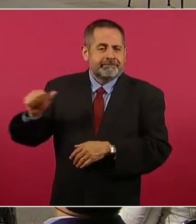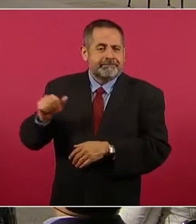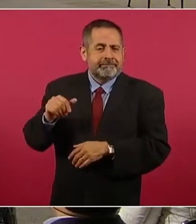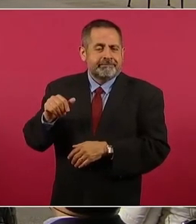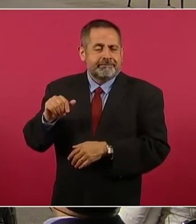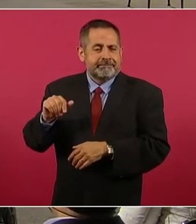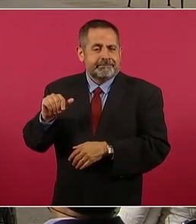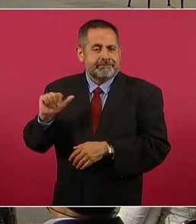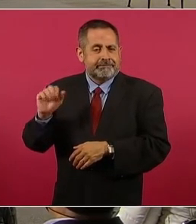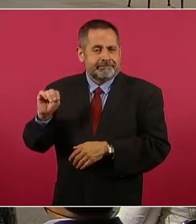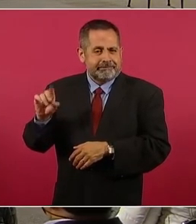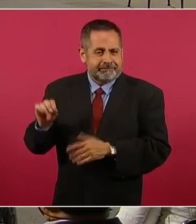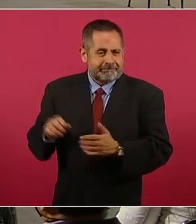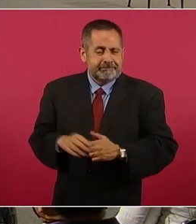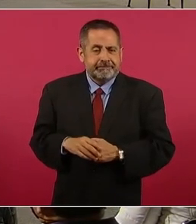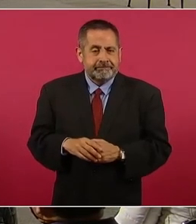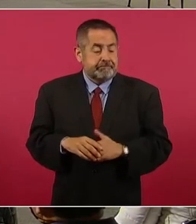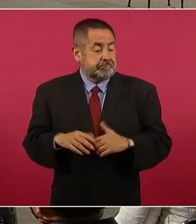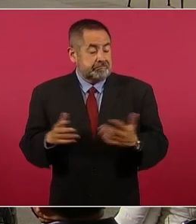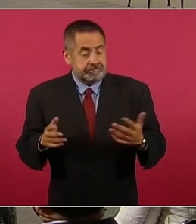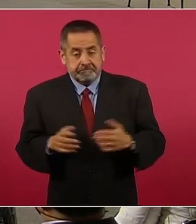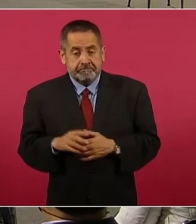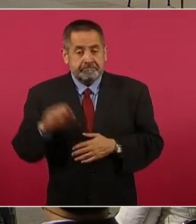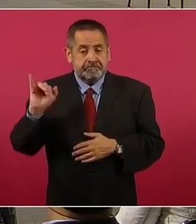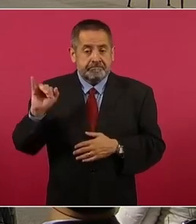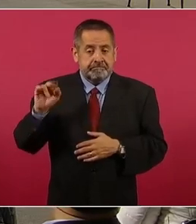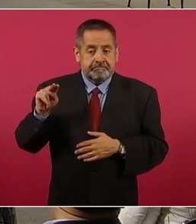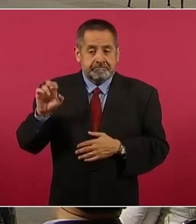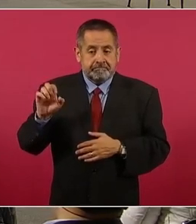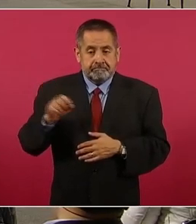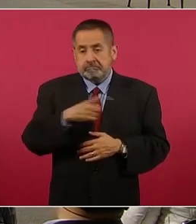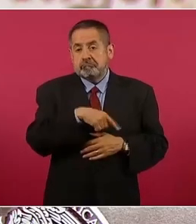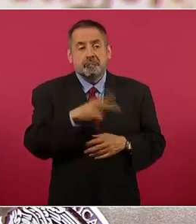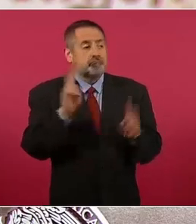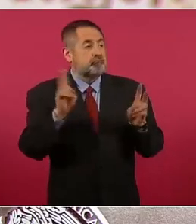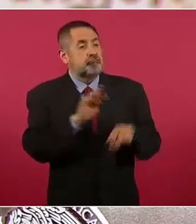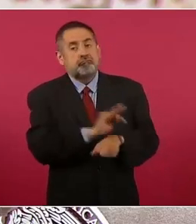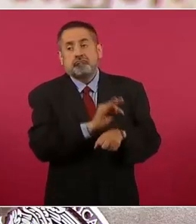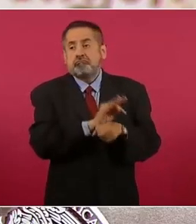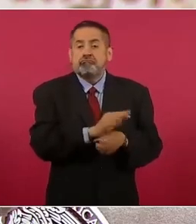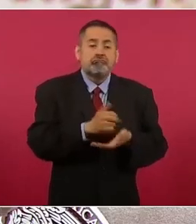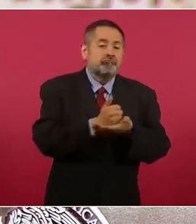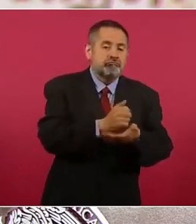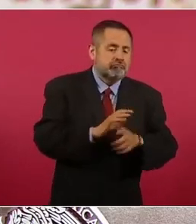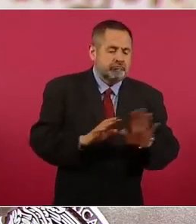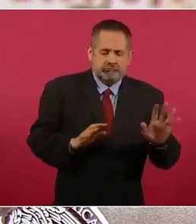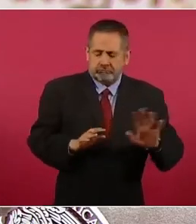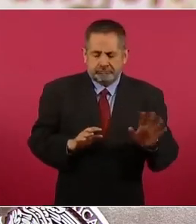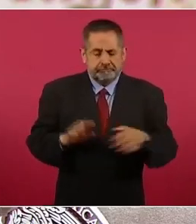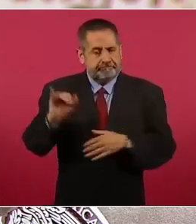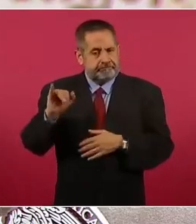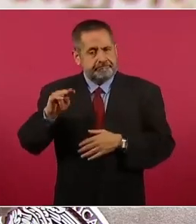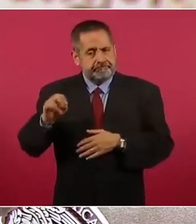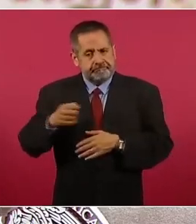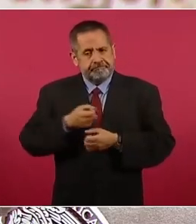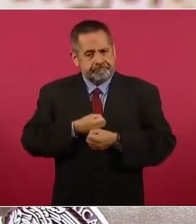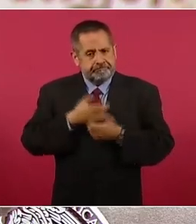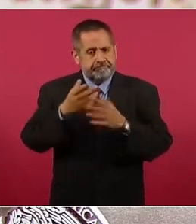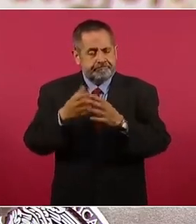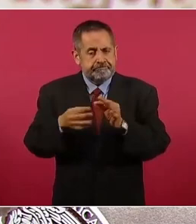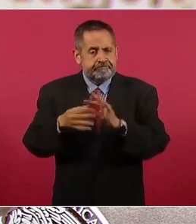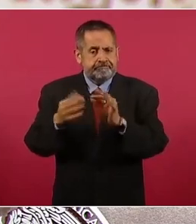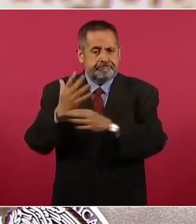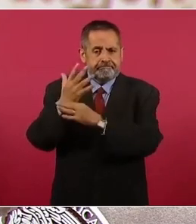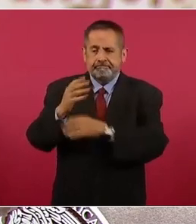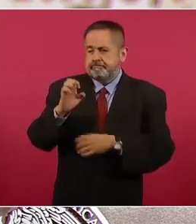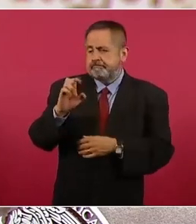Esto, aunque el INE, que tanto defienden, que es la autoridad electoral, expresó textualmente en voz de